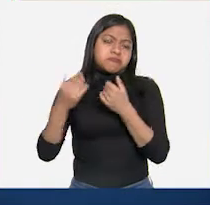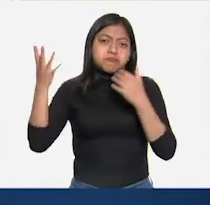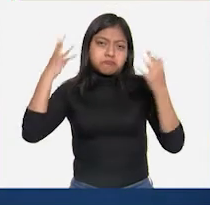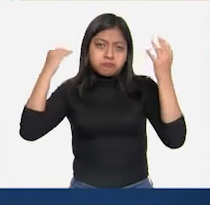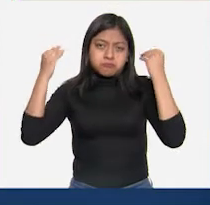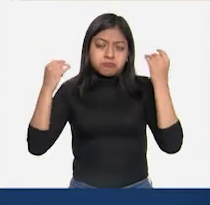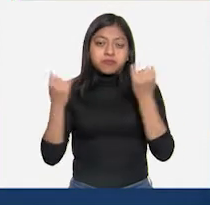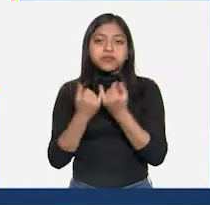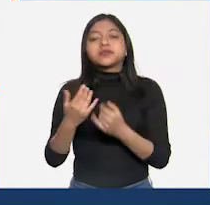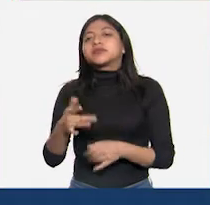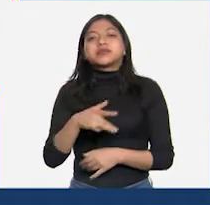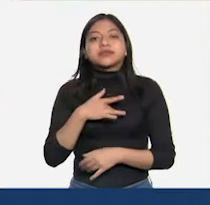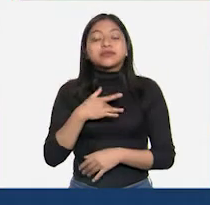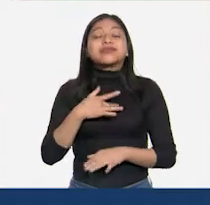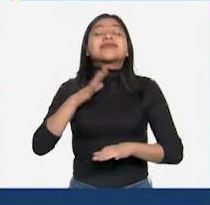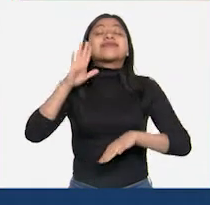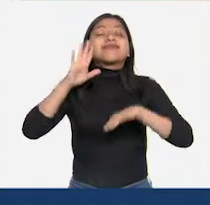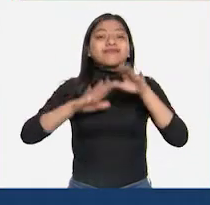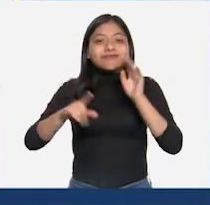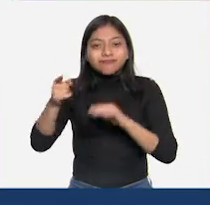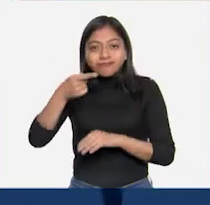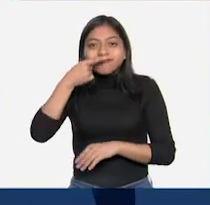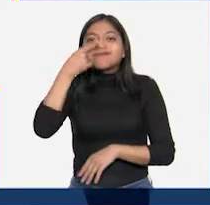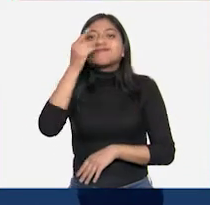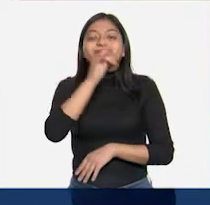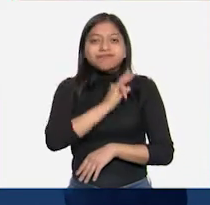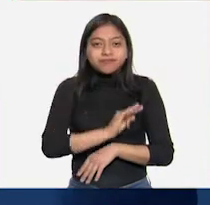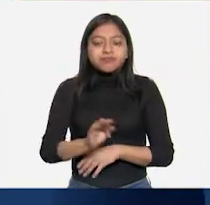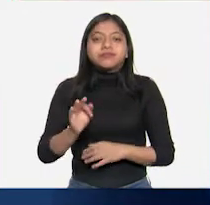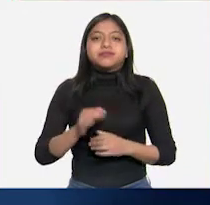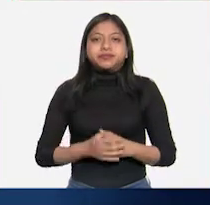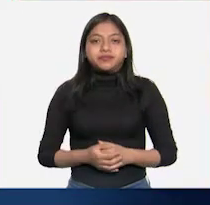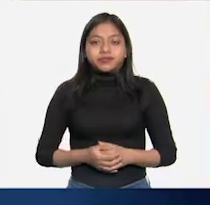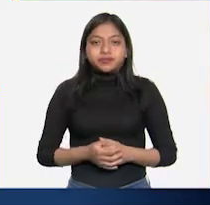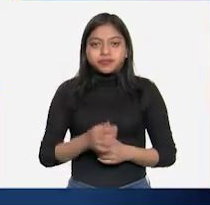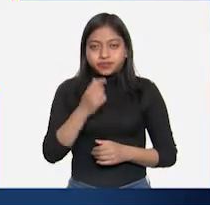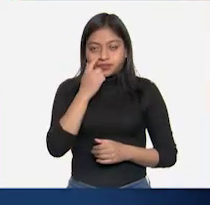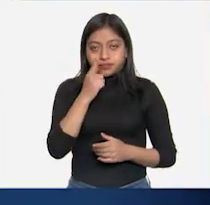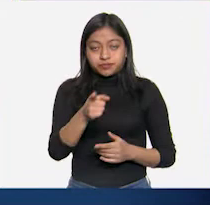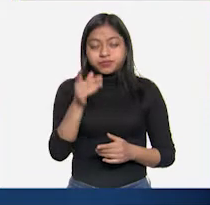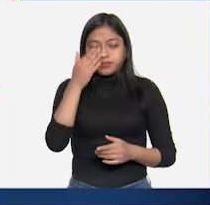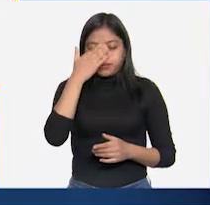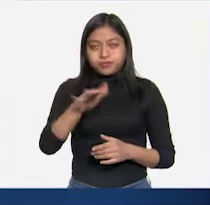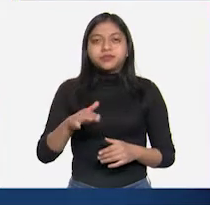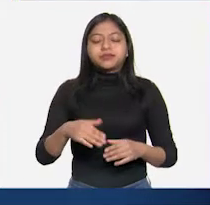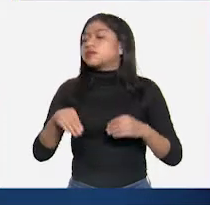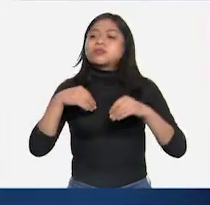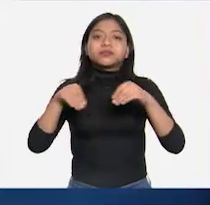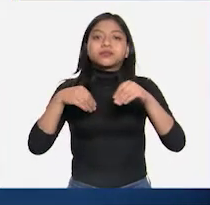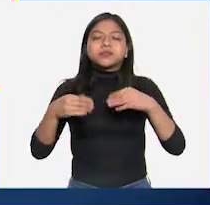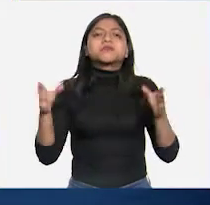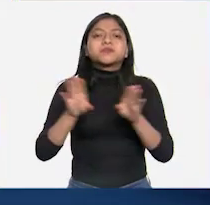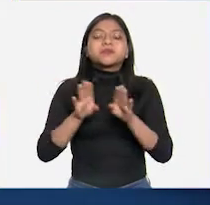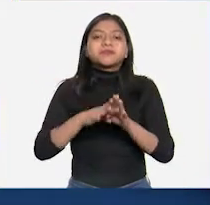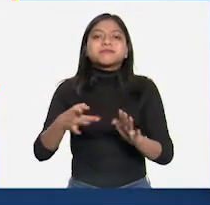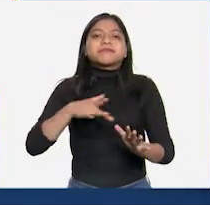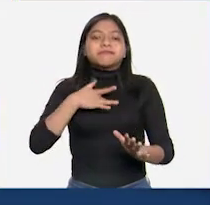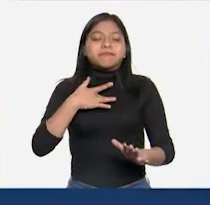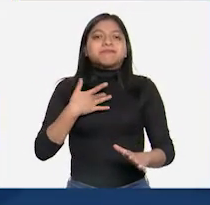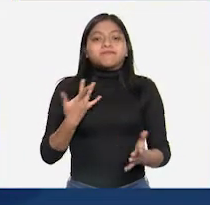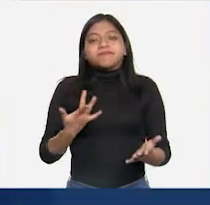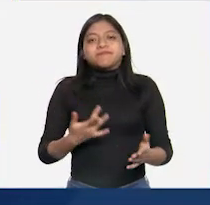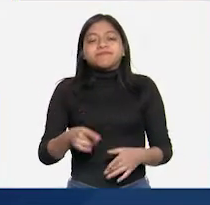siente y hasta se huele. Se sabe del movimiento por medio de los sentidos, de nuestros